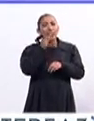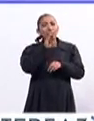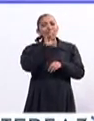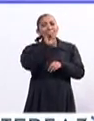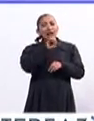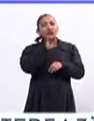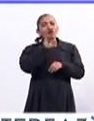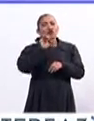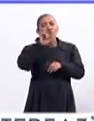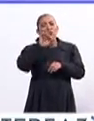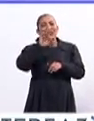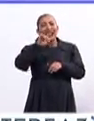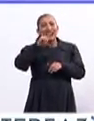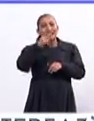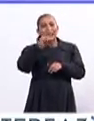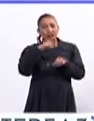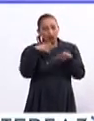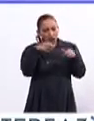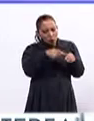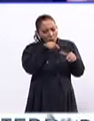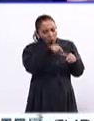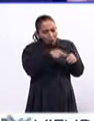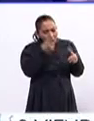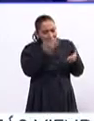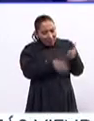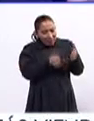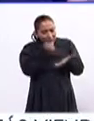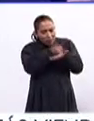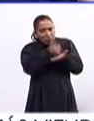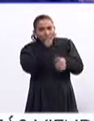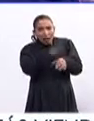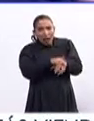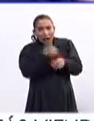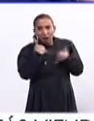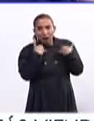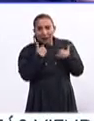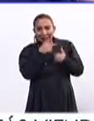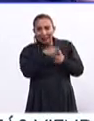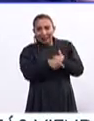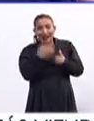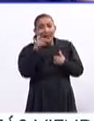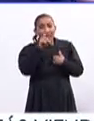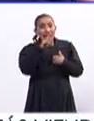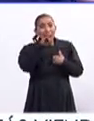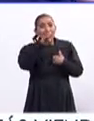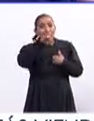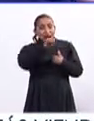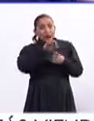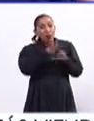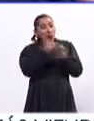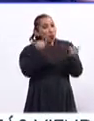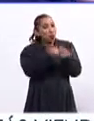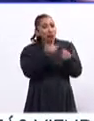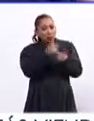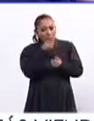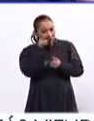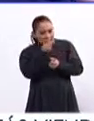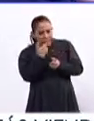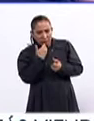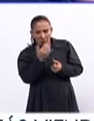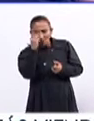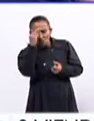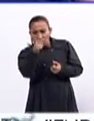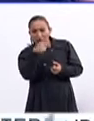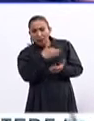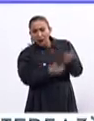becas Fulbright, sobre ese diamante que se debe de pulir. Definitivamente, los Dreamers es un gran diamante, en el cual el